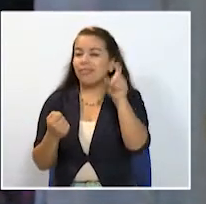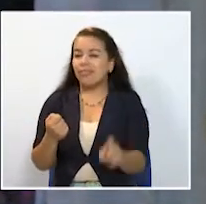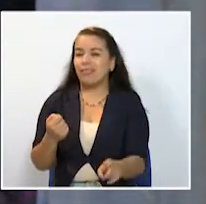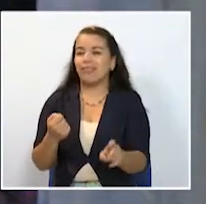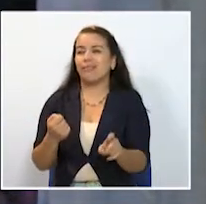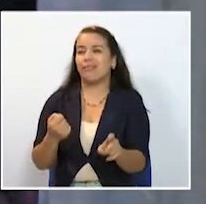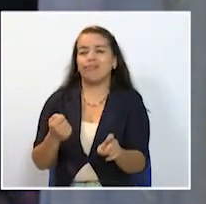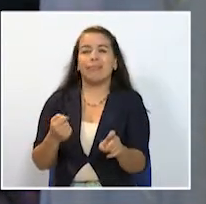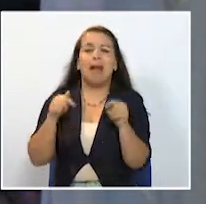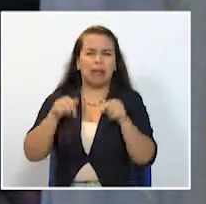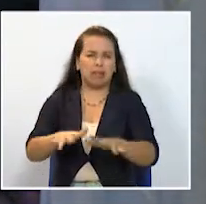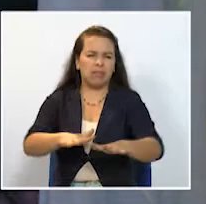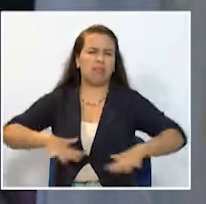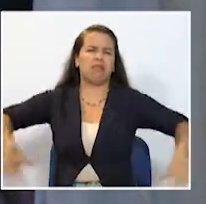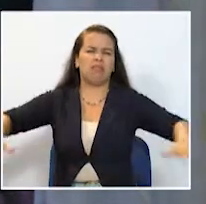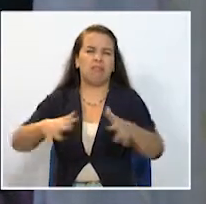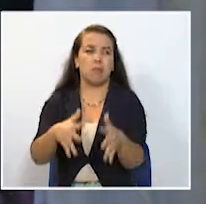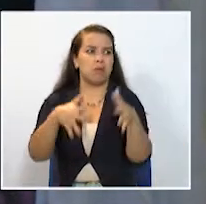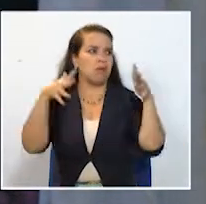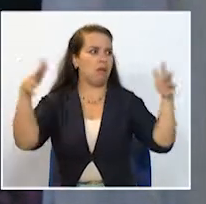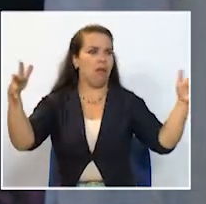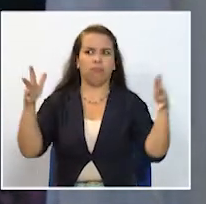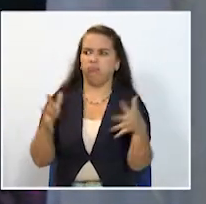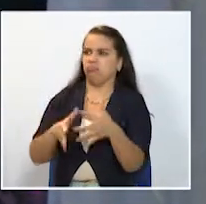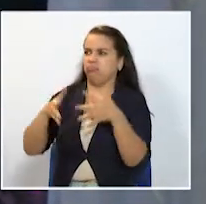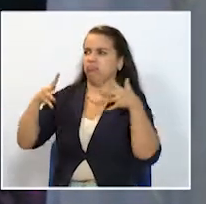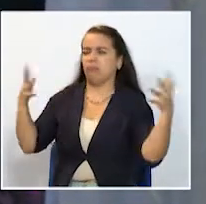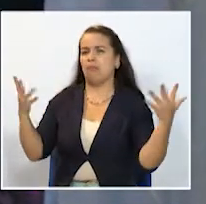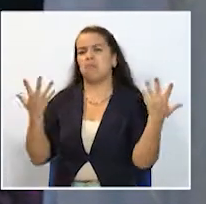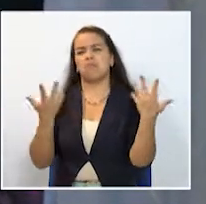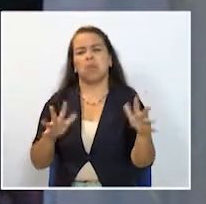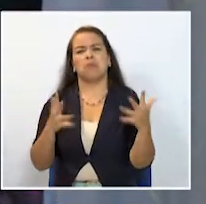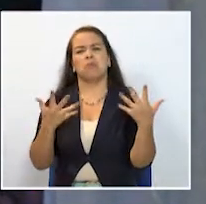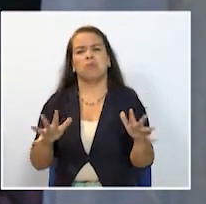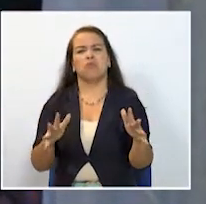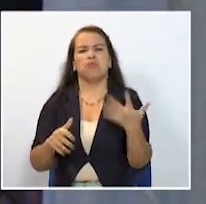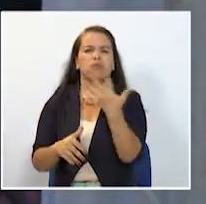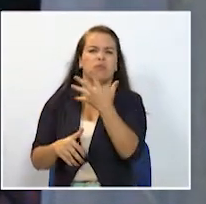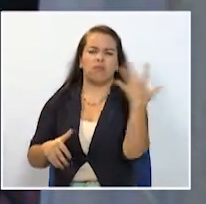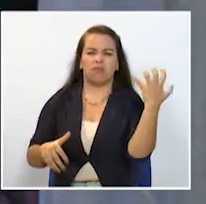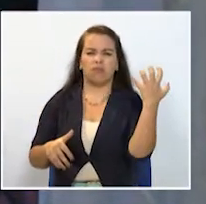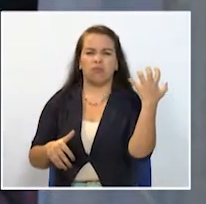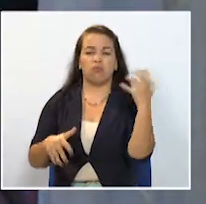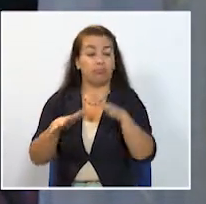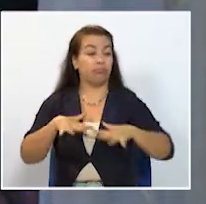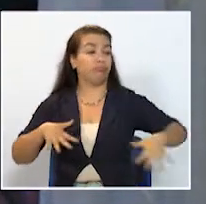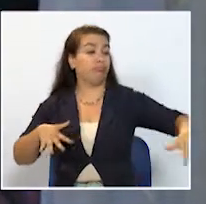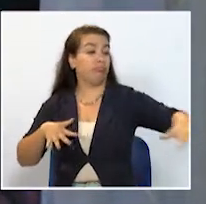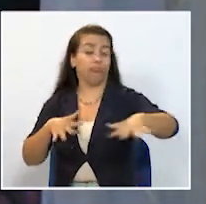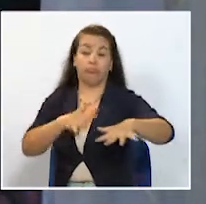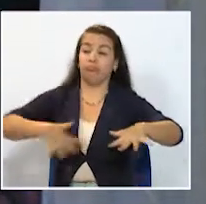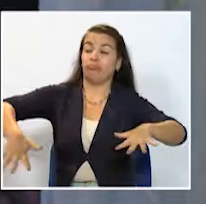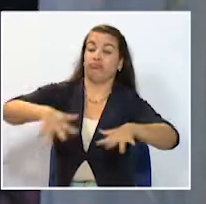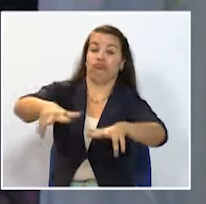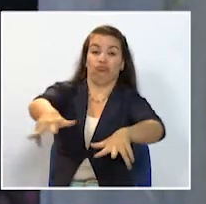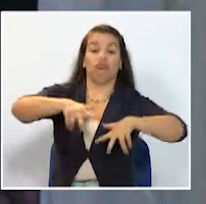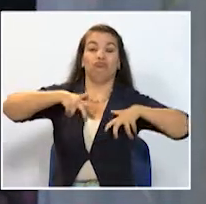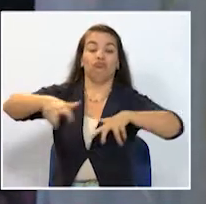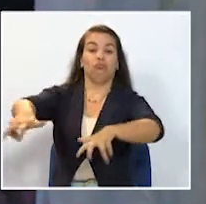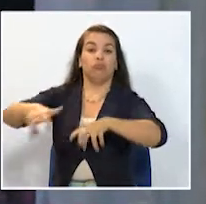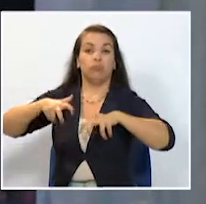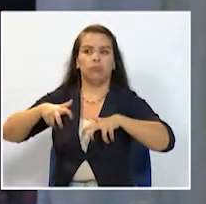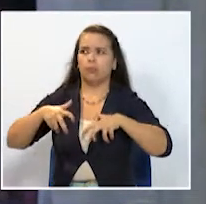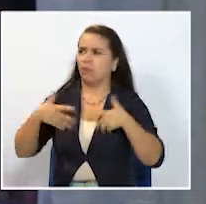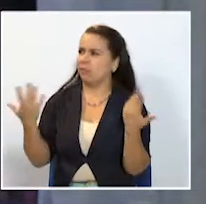tierra en Pereira. En Pereira tiene aproximadamente más de 500 terrenos rurales. Y no sé